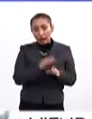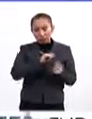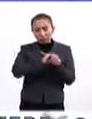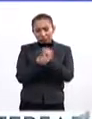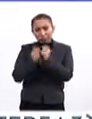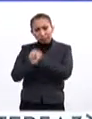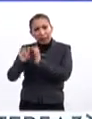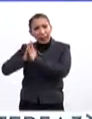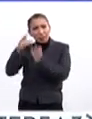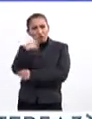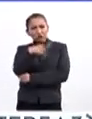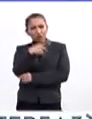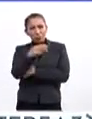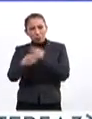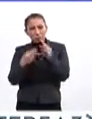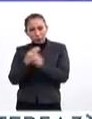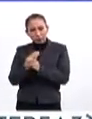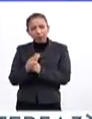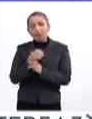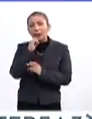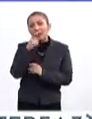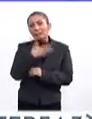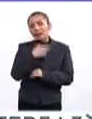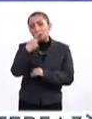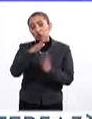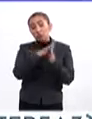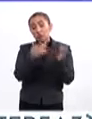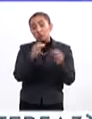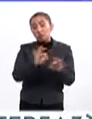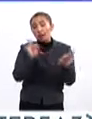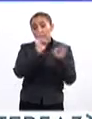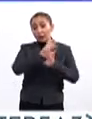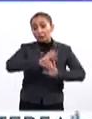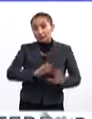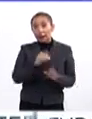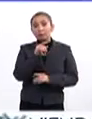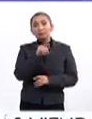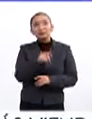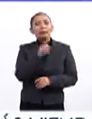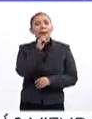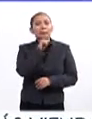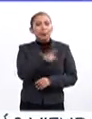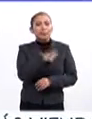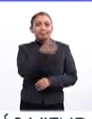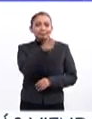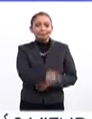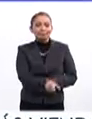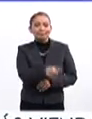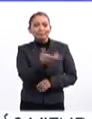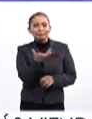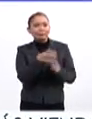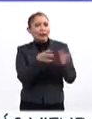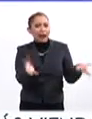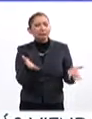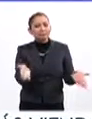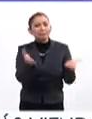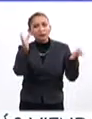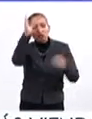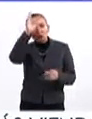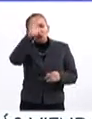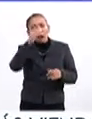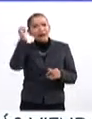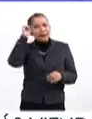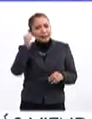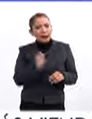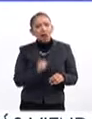traducidos en el mundo y que tiene una obra muy importante ya. Y que además es un gran promotor cultural